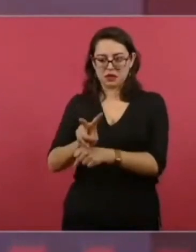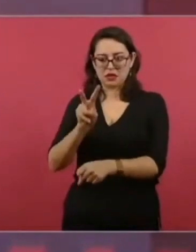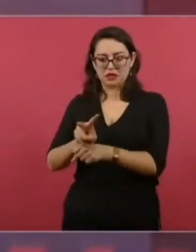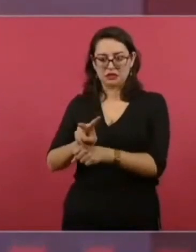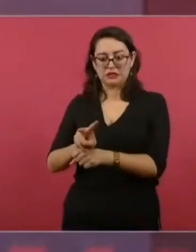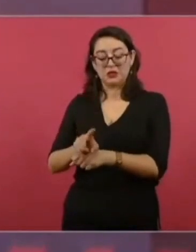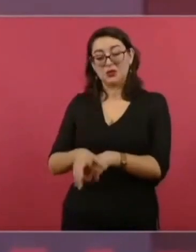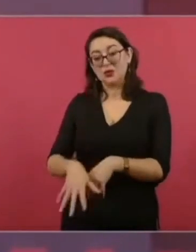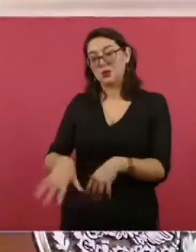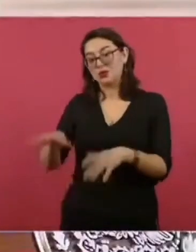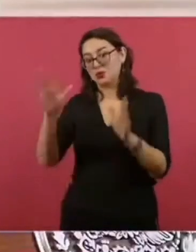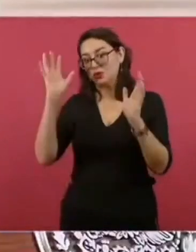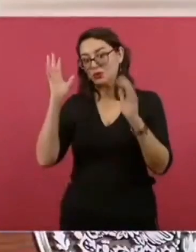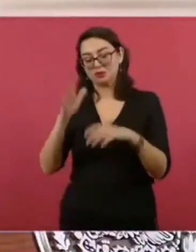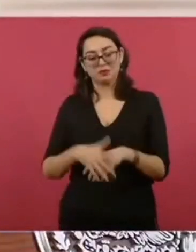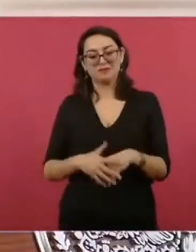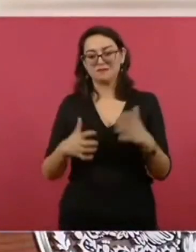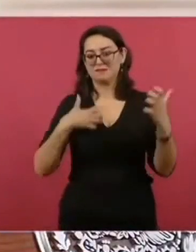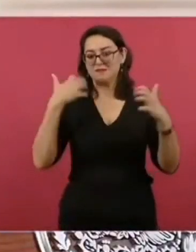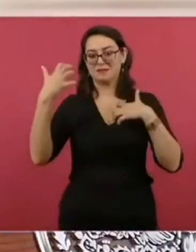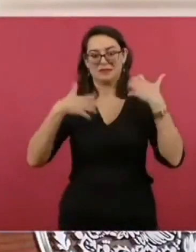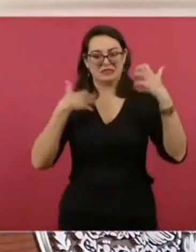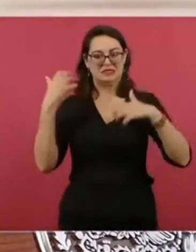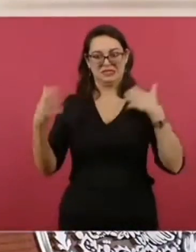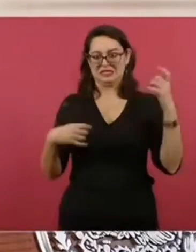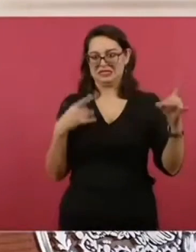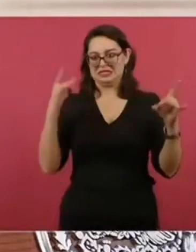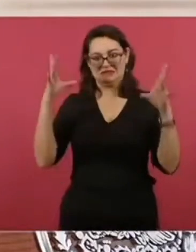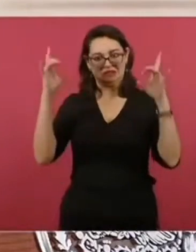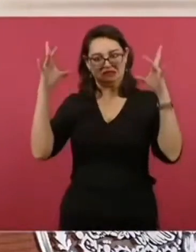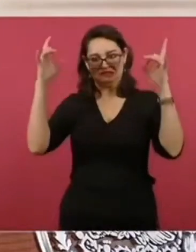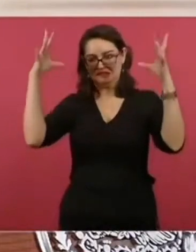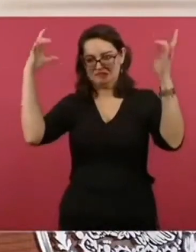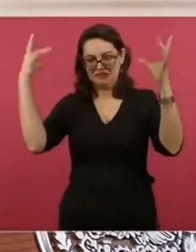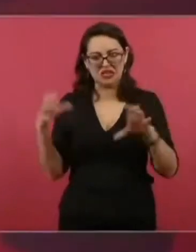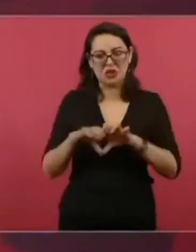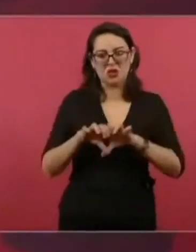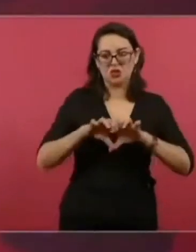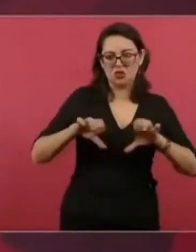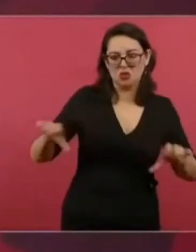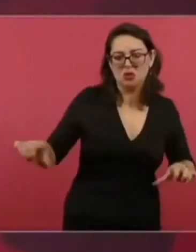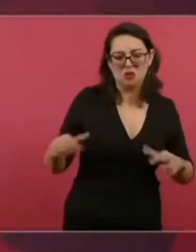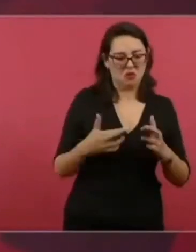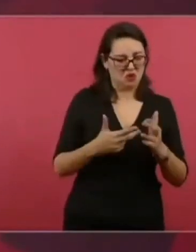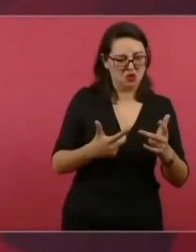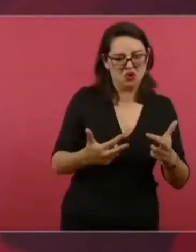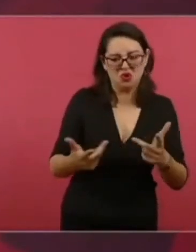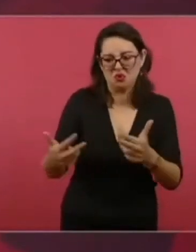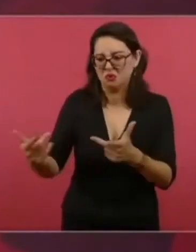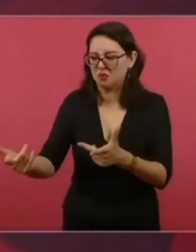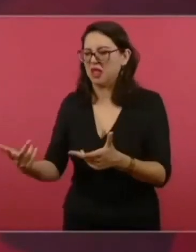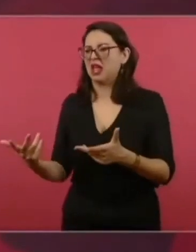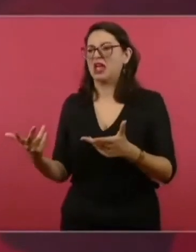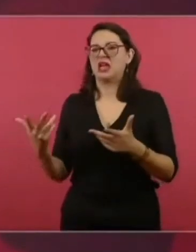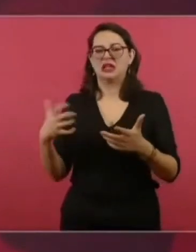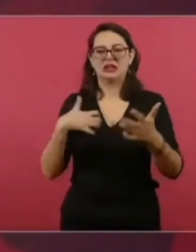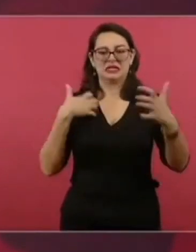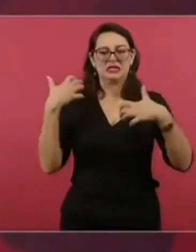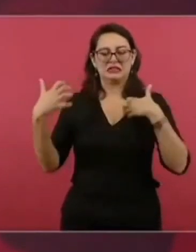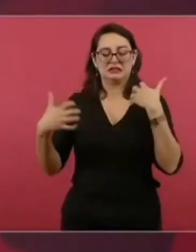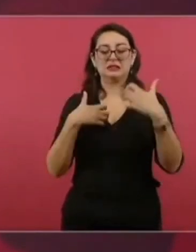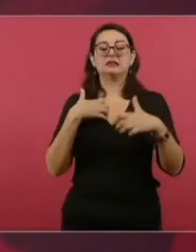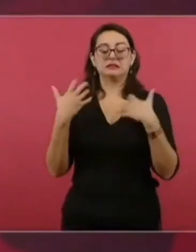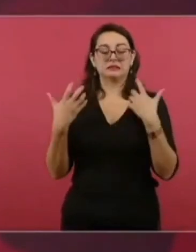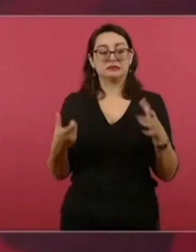destruyeron ductos porque querían dejarnos sin